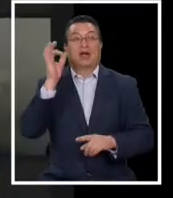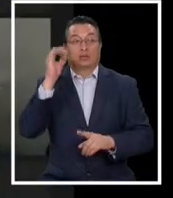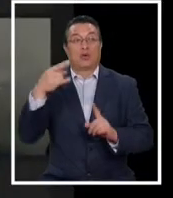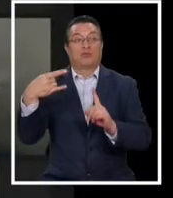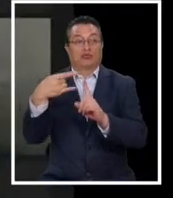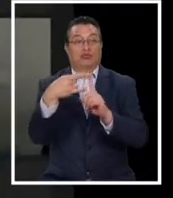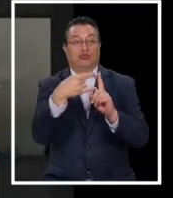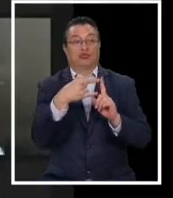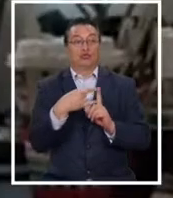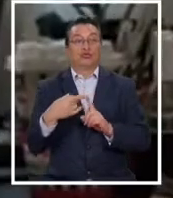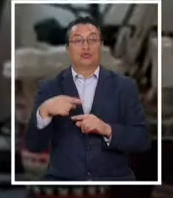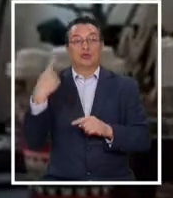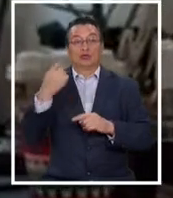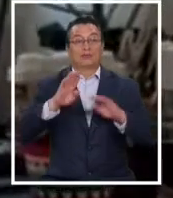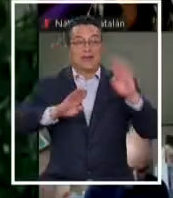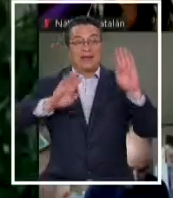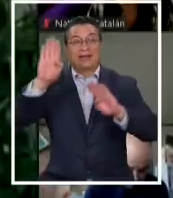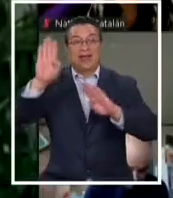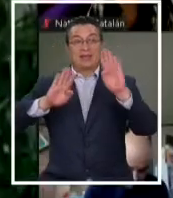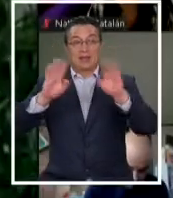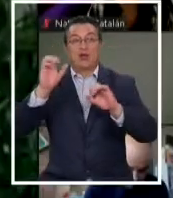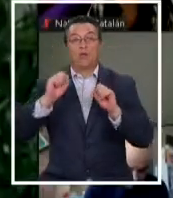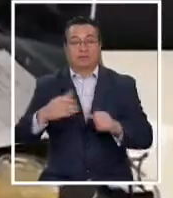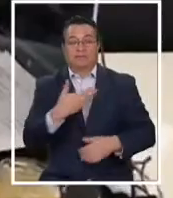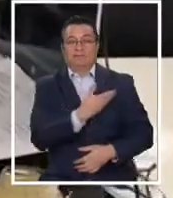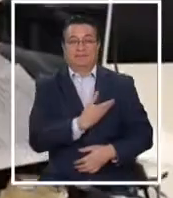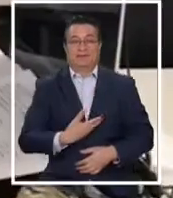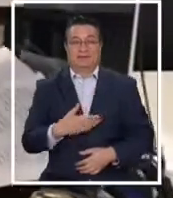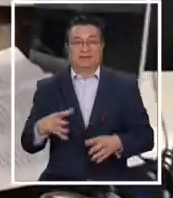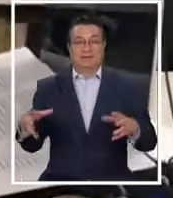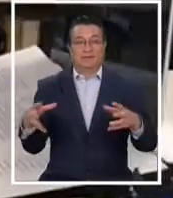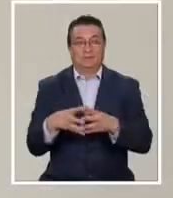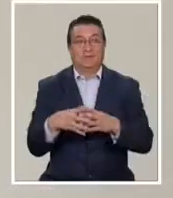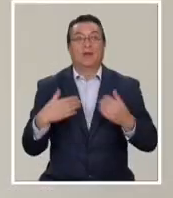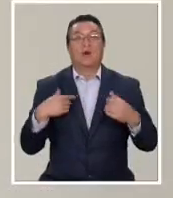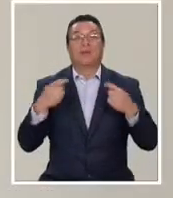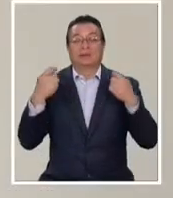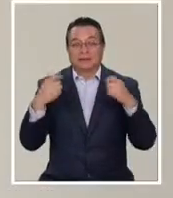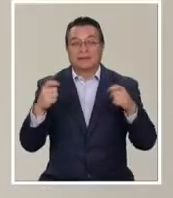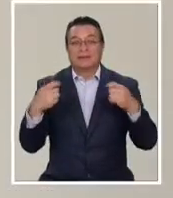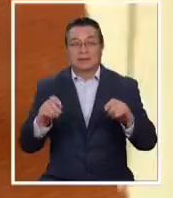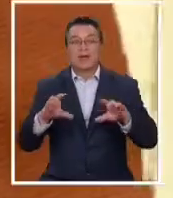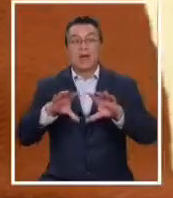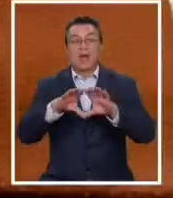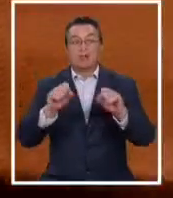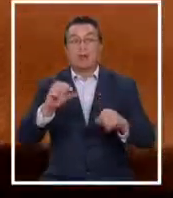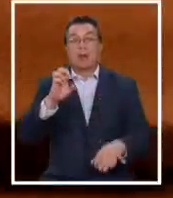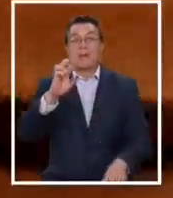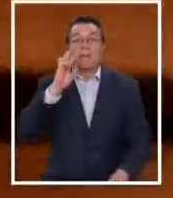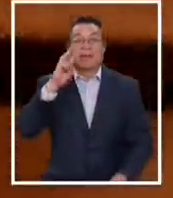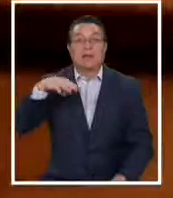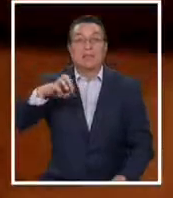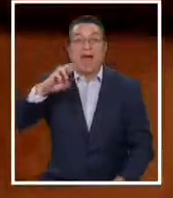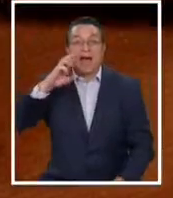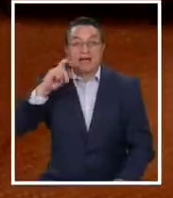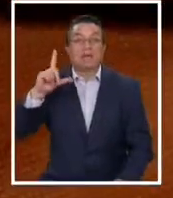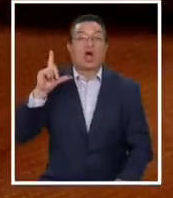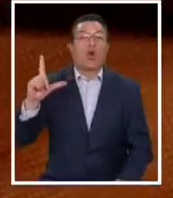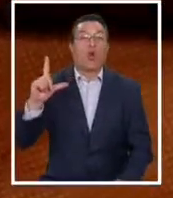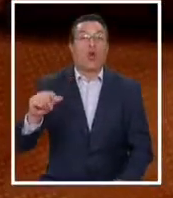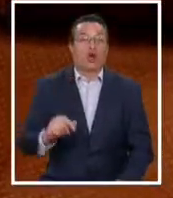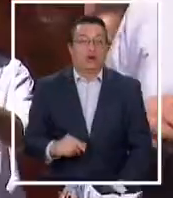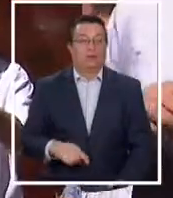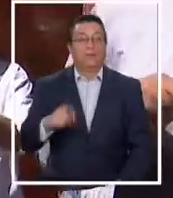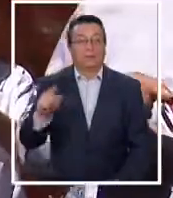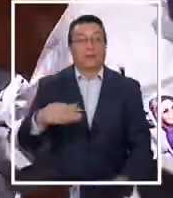por Zoom, con el resto de los candidatos y posibles cartas presidenciales del sector. Para intentar llegar a una primaria amplia en el mes de julio. Ser candidato